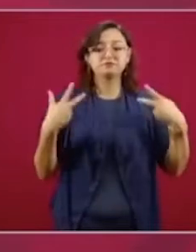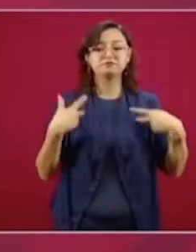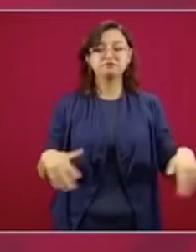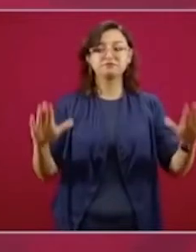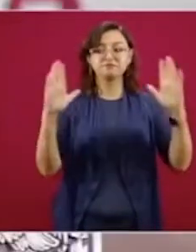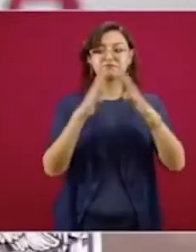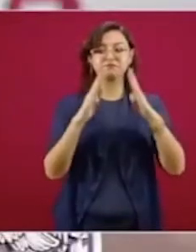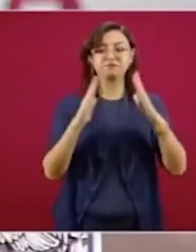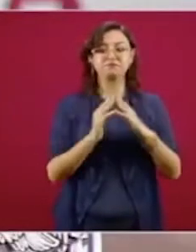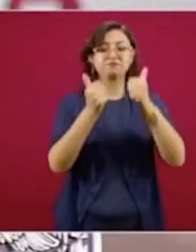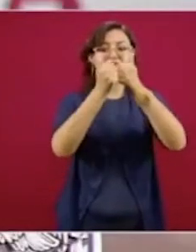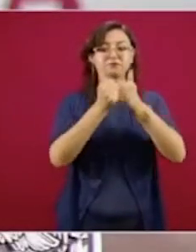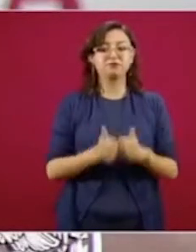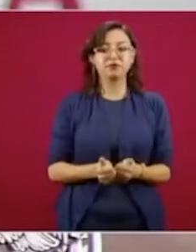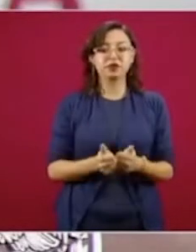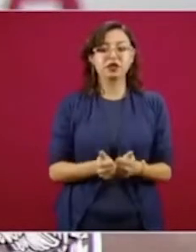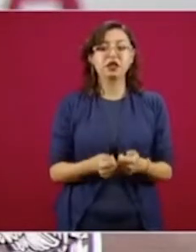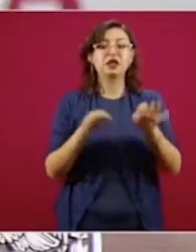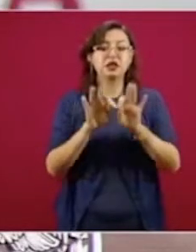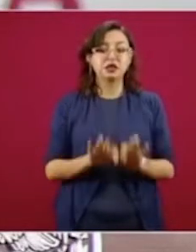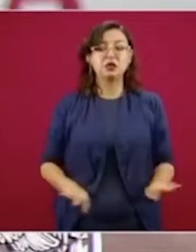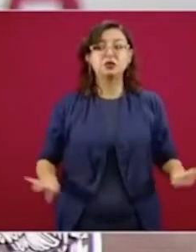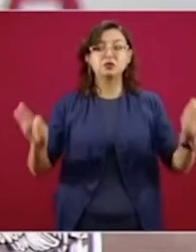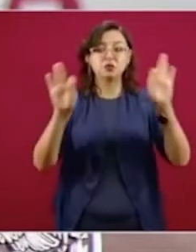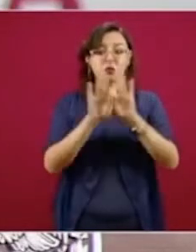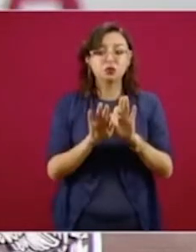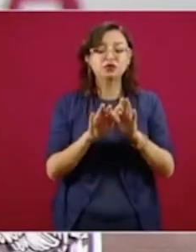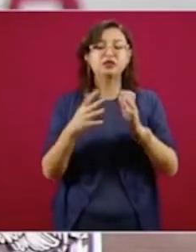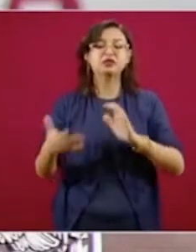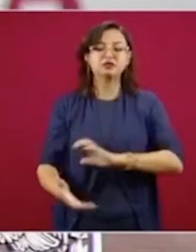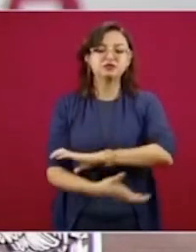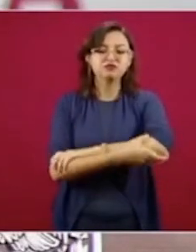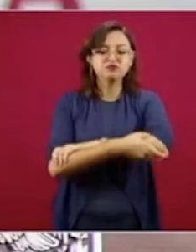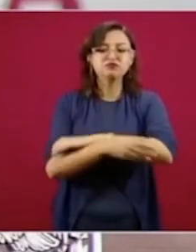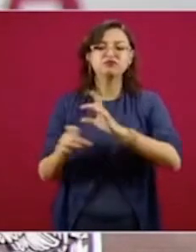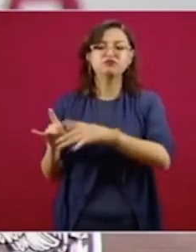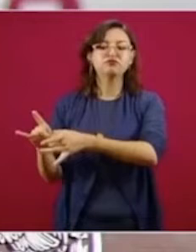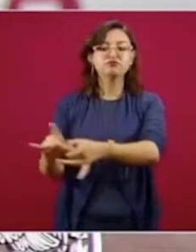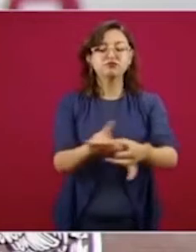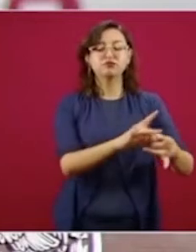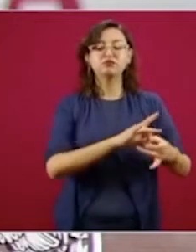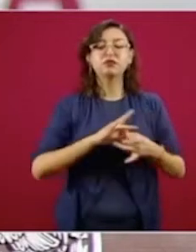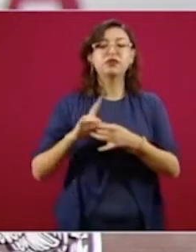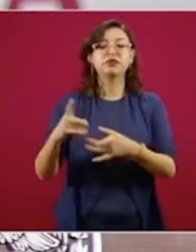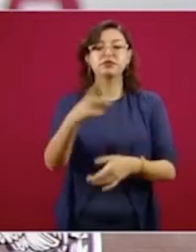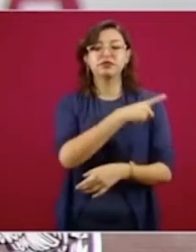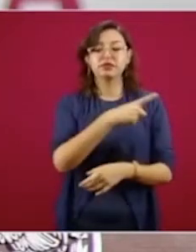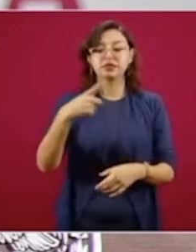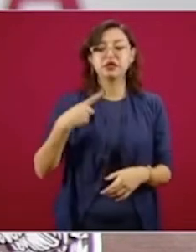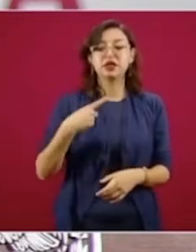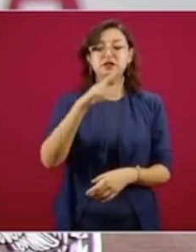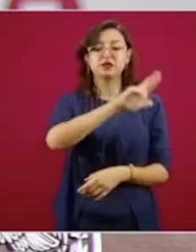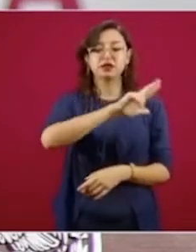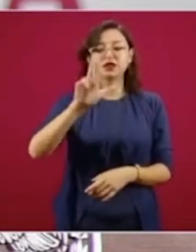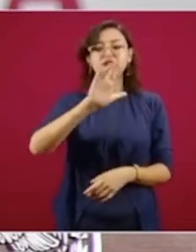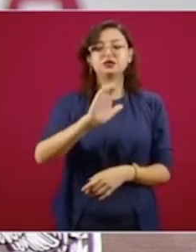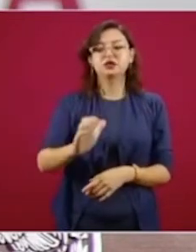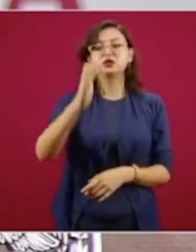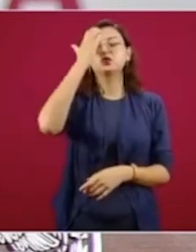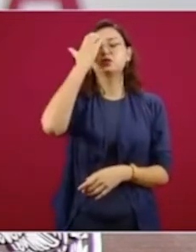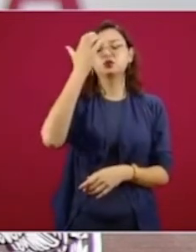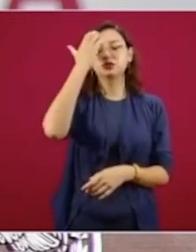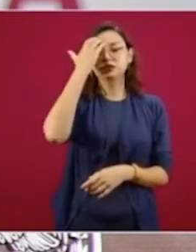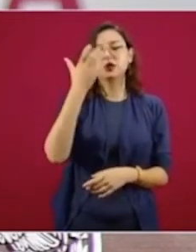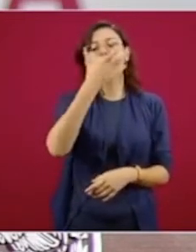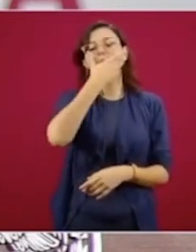Es tiempo de solidaridad y quizá más que nunca es importante reconocer que la lucha de muchos